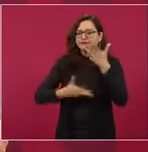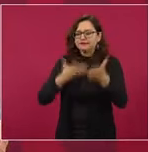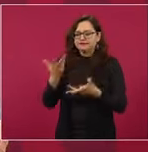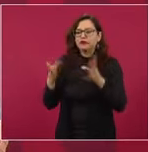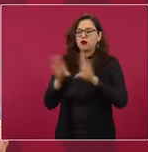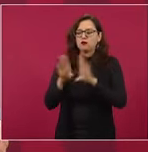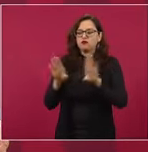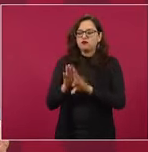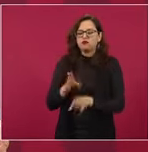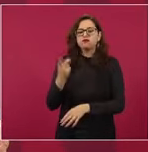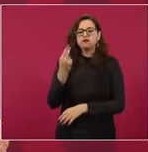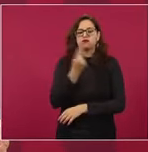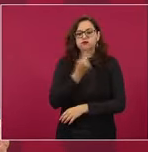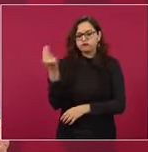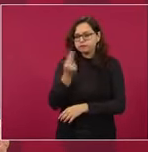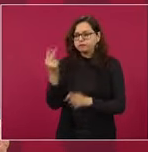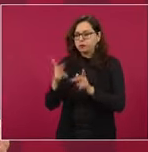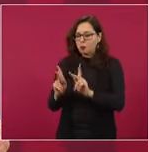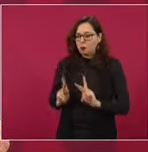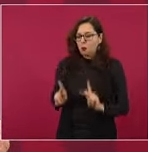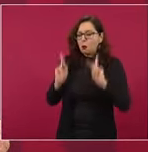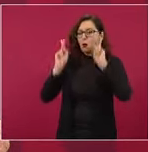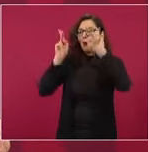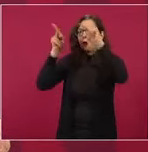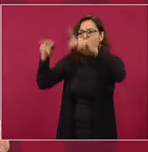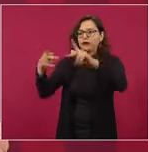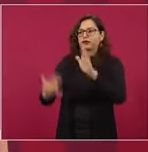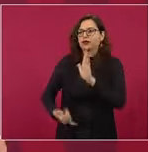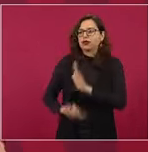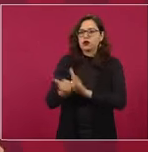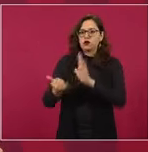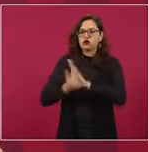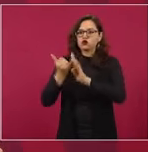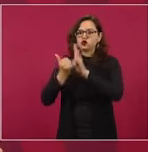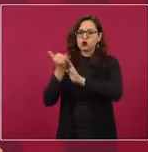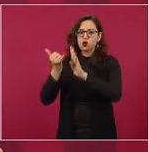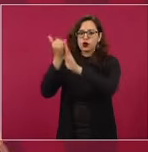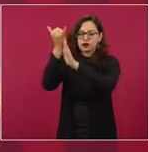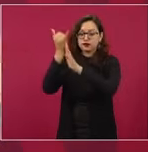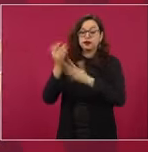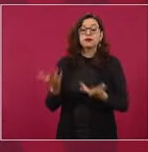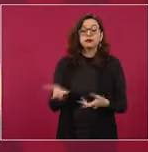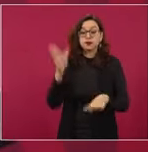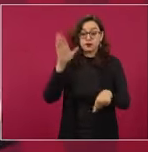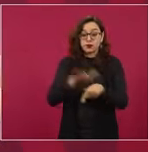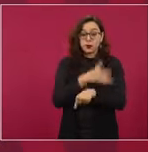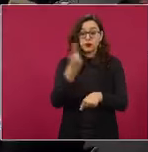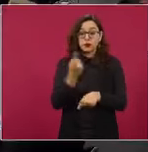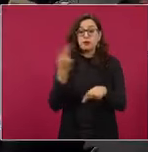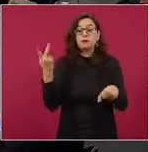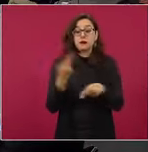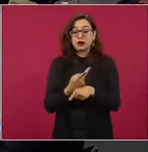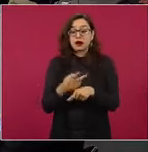además para proteger a la gente, porque en una situación de emergencia